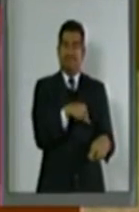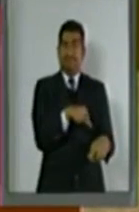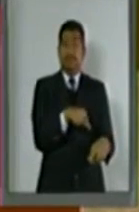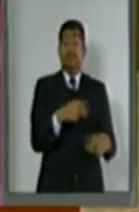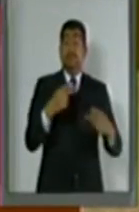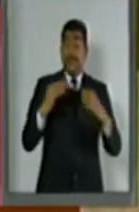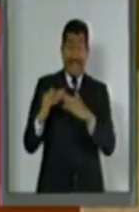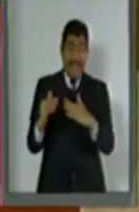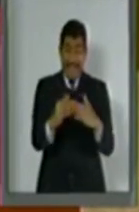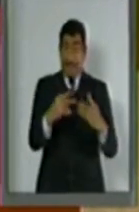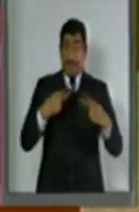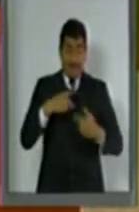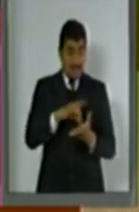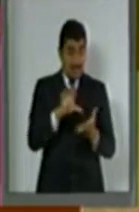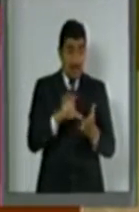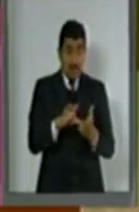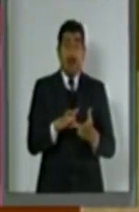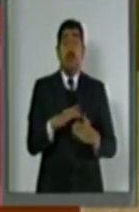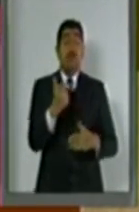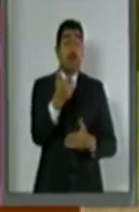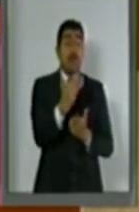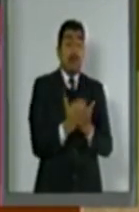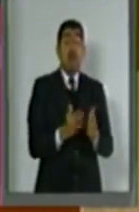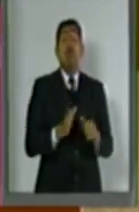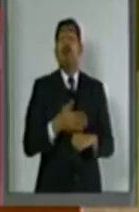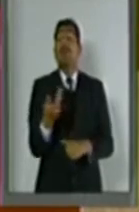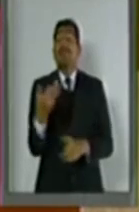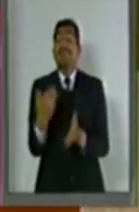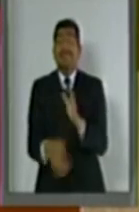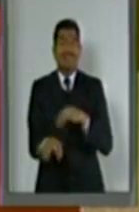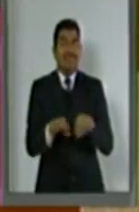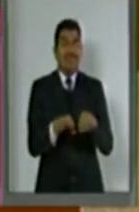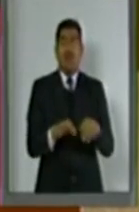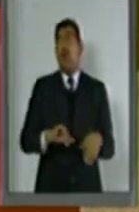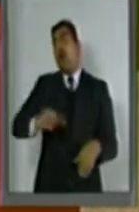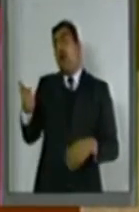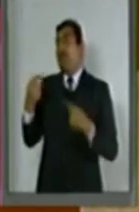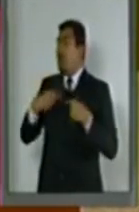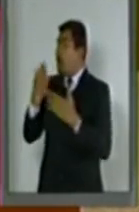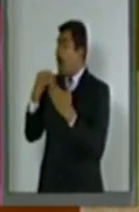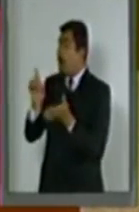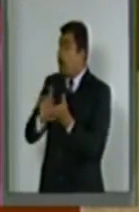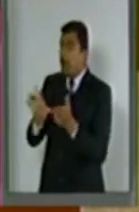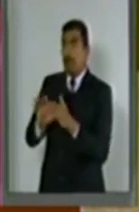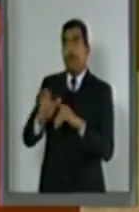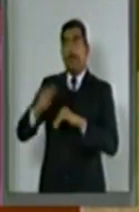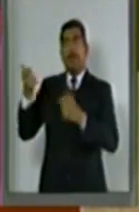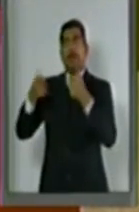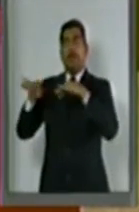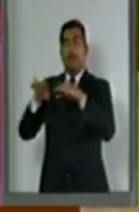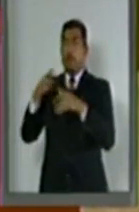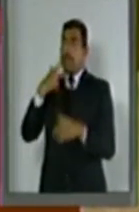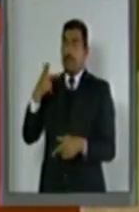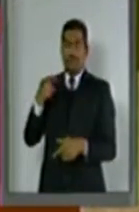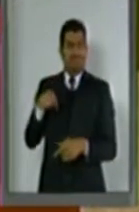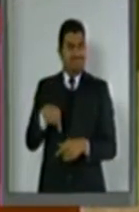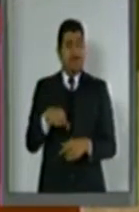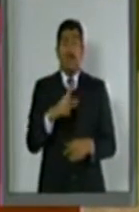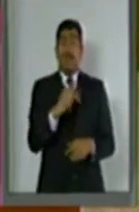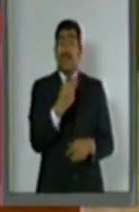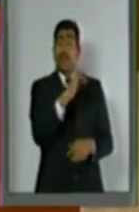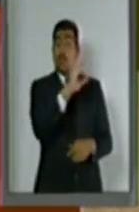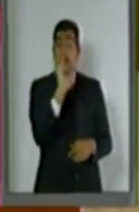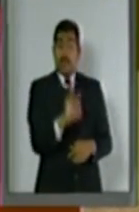personas con discapacidad reportan menos ingresos por trabajo que en aquellos sin discapacidad. El 86% de la